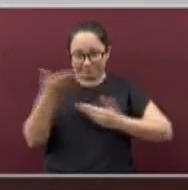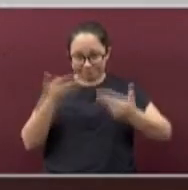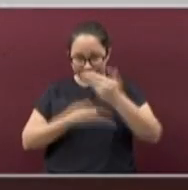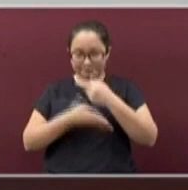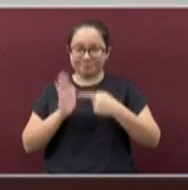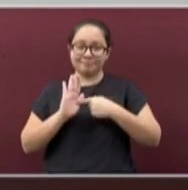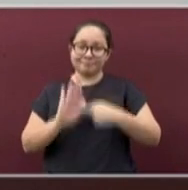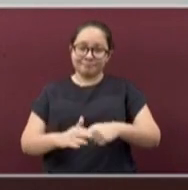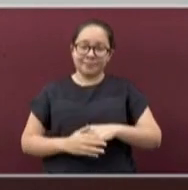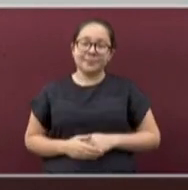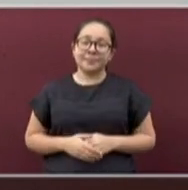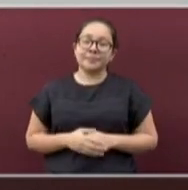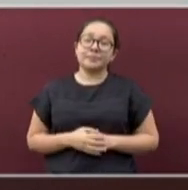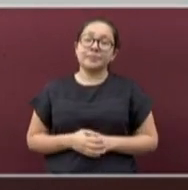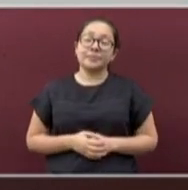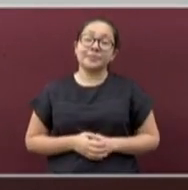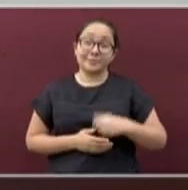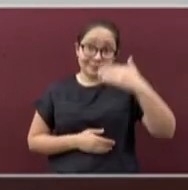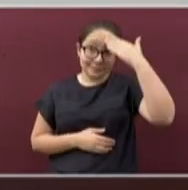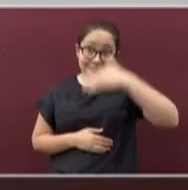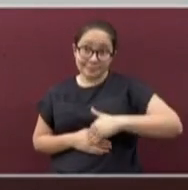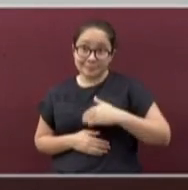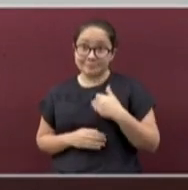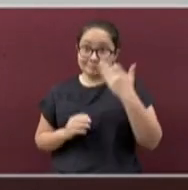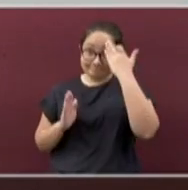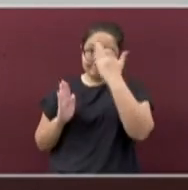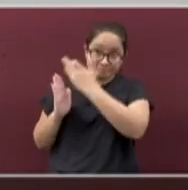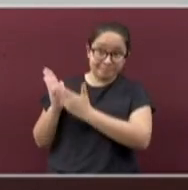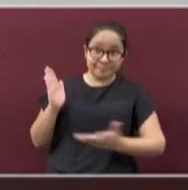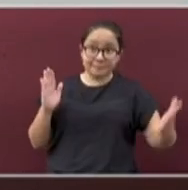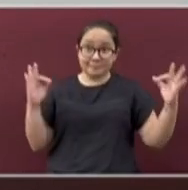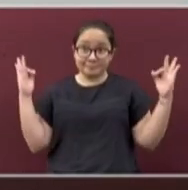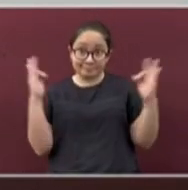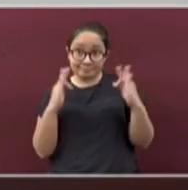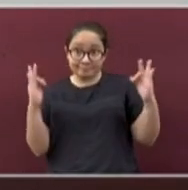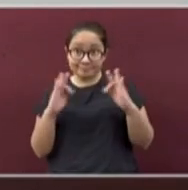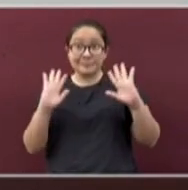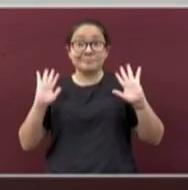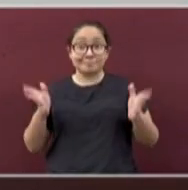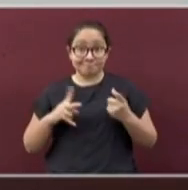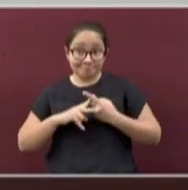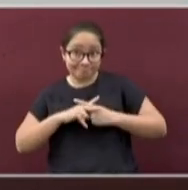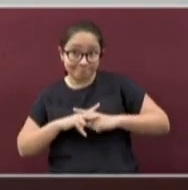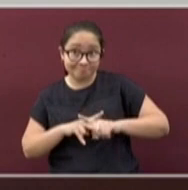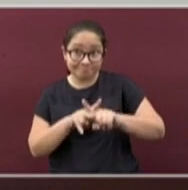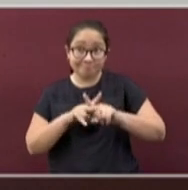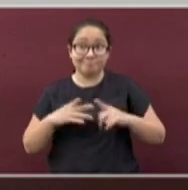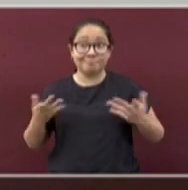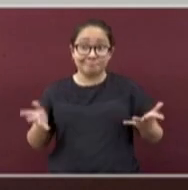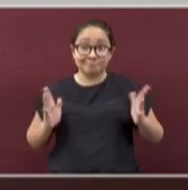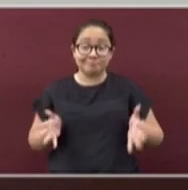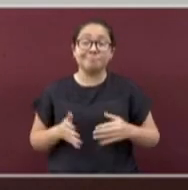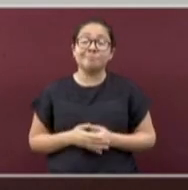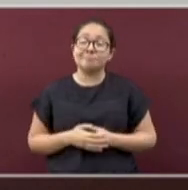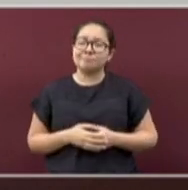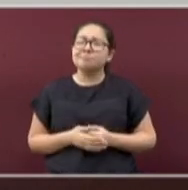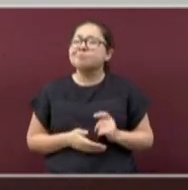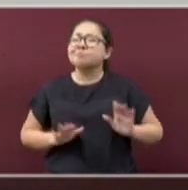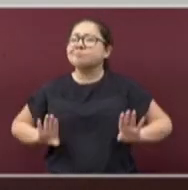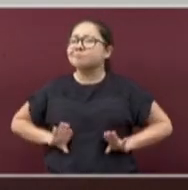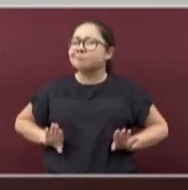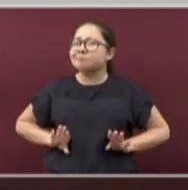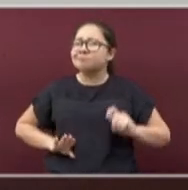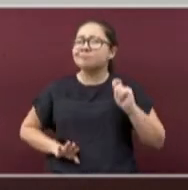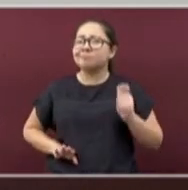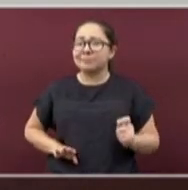Como saben, la temporada invernal ya comenzó y se caracteriza por la presencia de frentes fríos